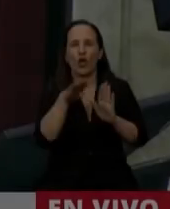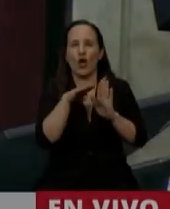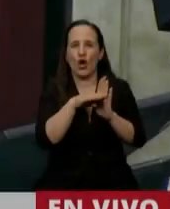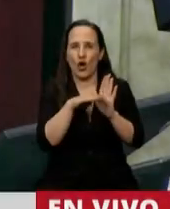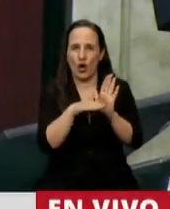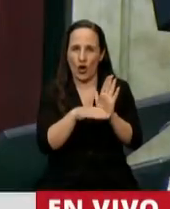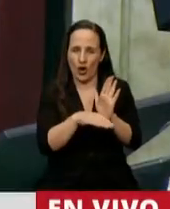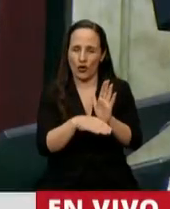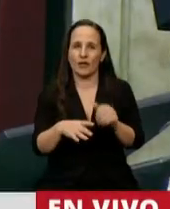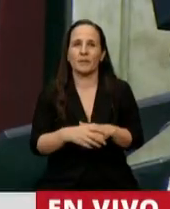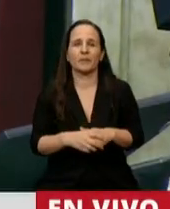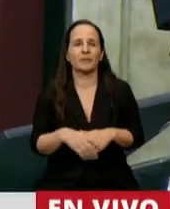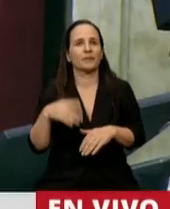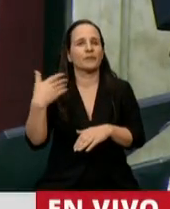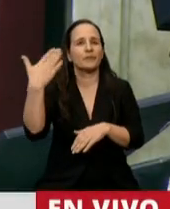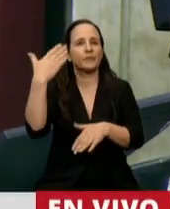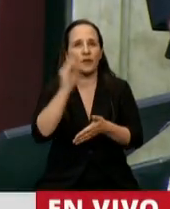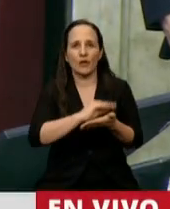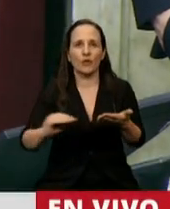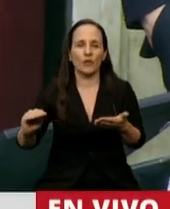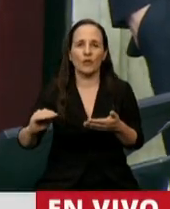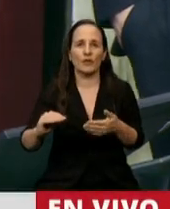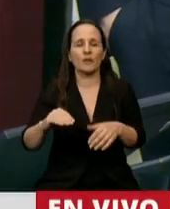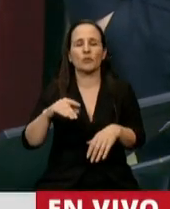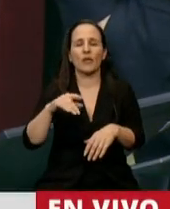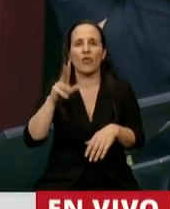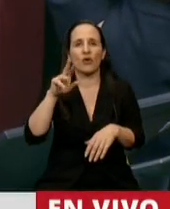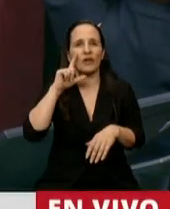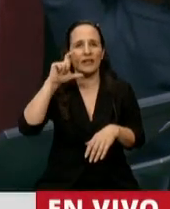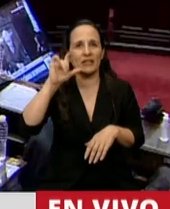Tiene la palabra el diputado Ricardo Brullaile.